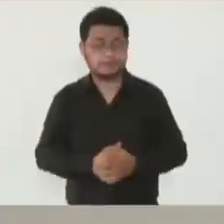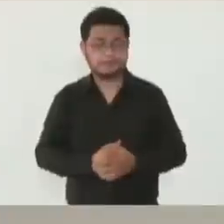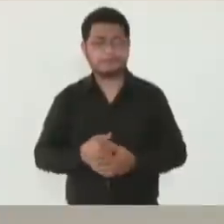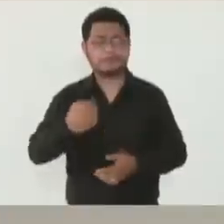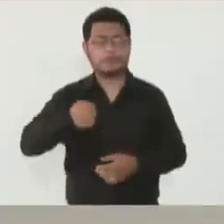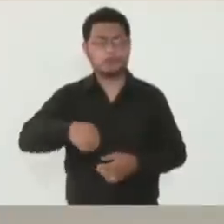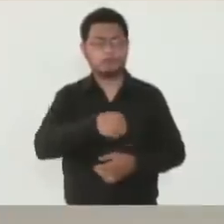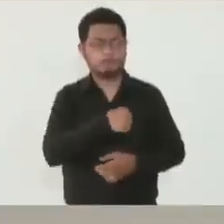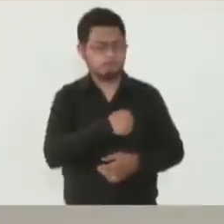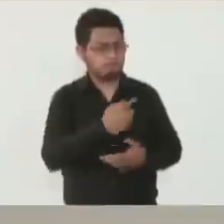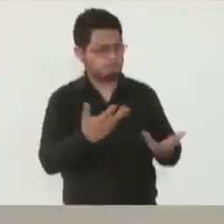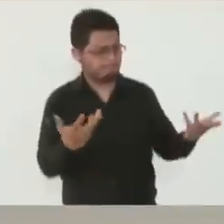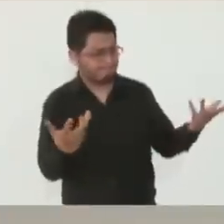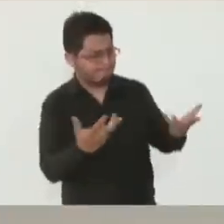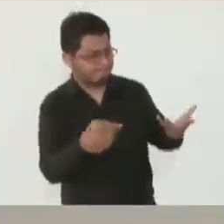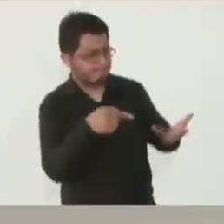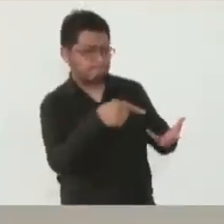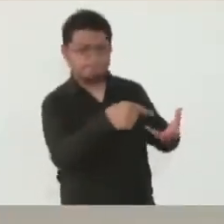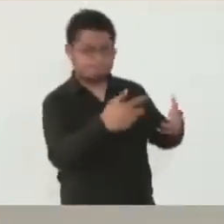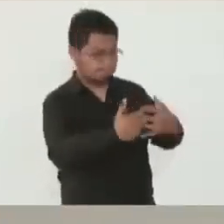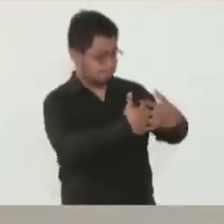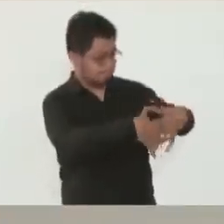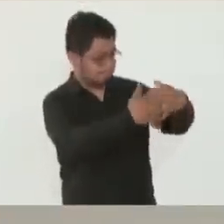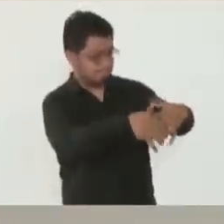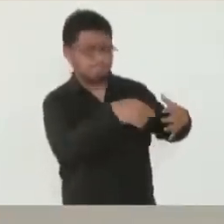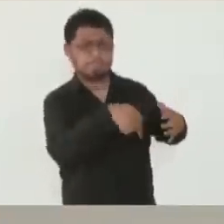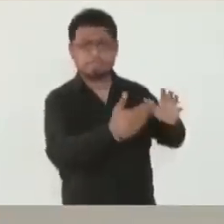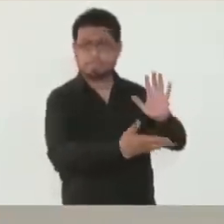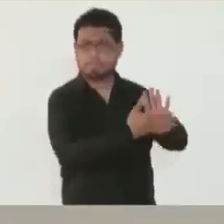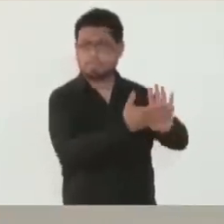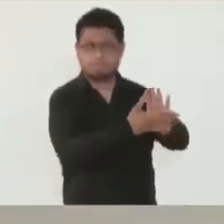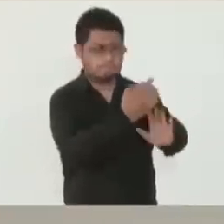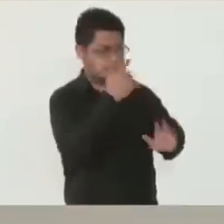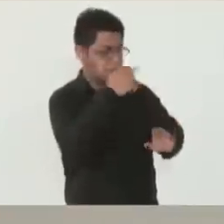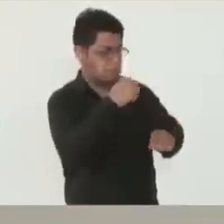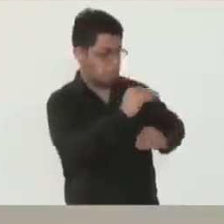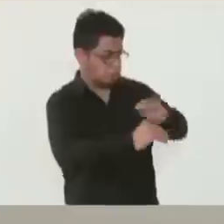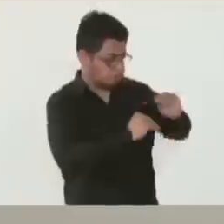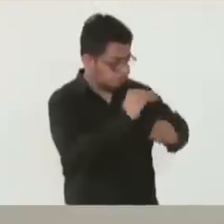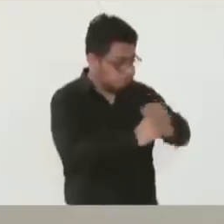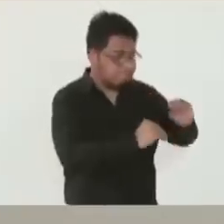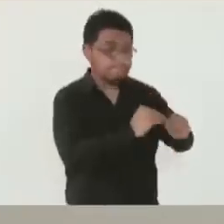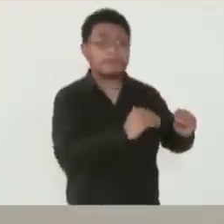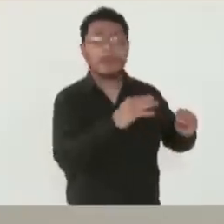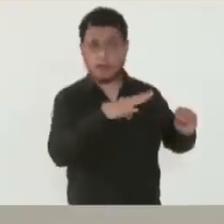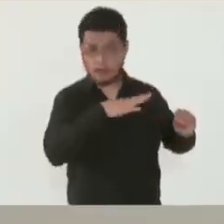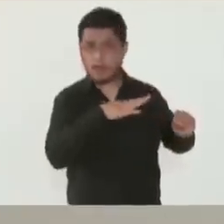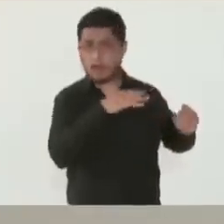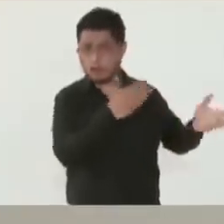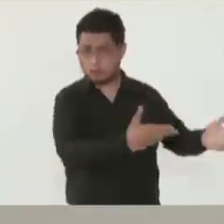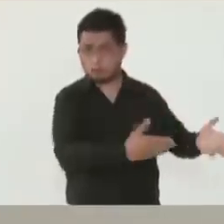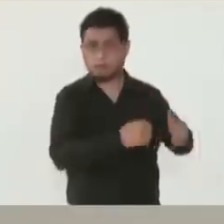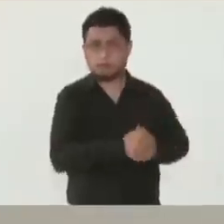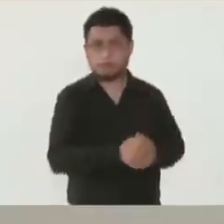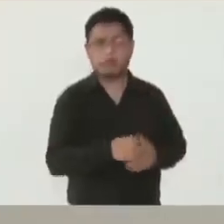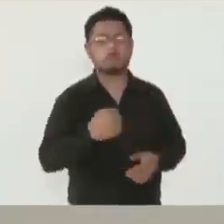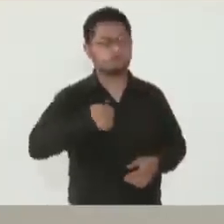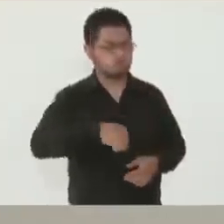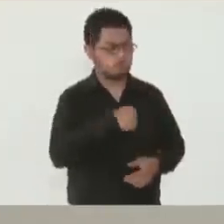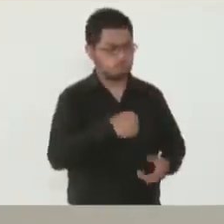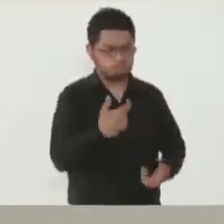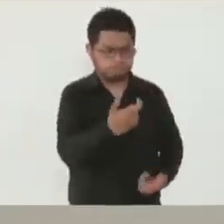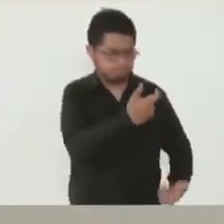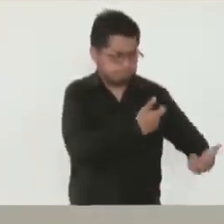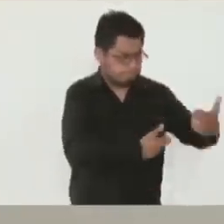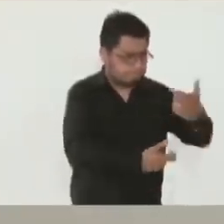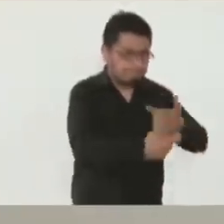Habilitamos una planta de prefabricados muy importante en el estado. Tenemos una planta para durmientes. Estamos detonando mucha inversión